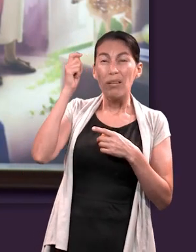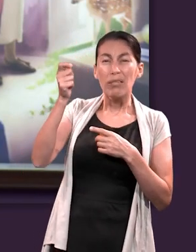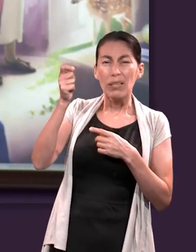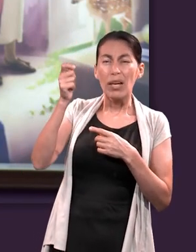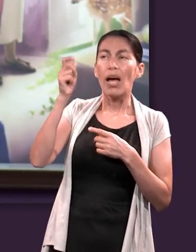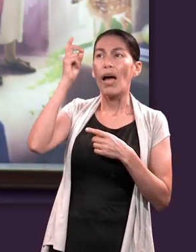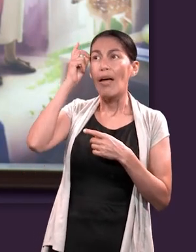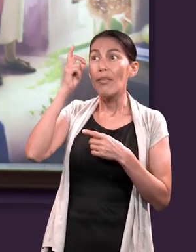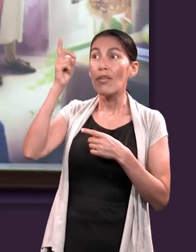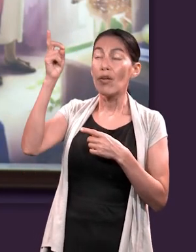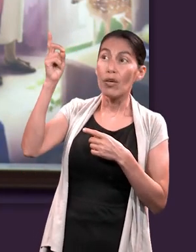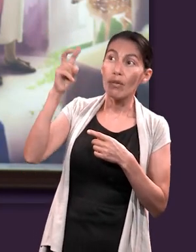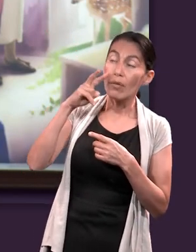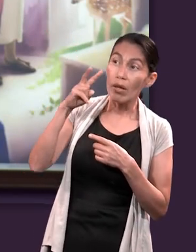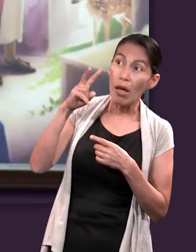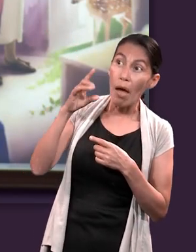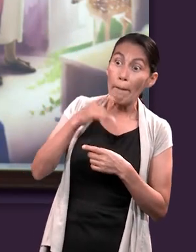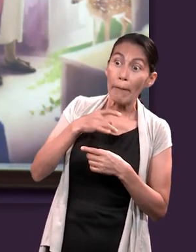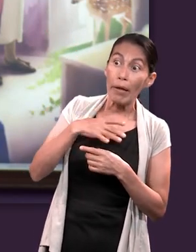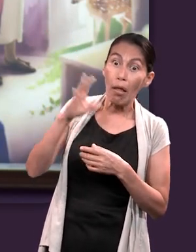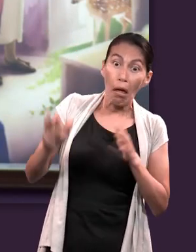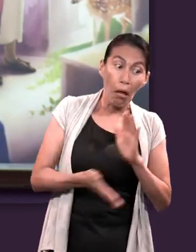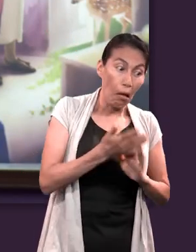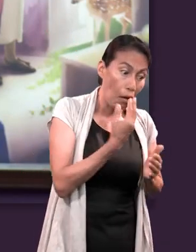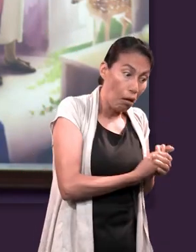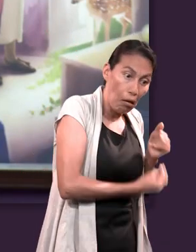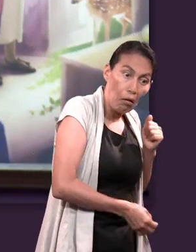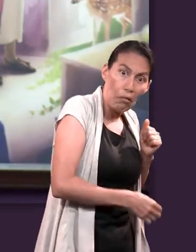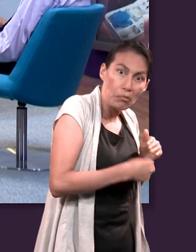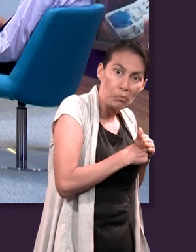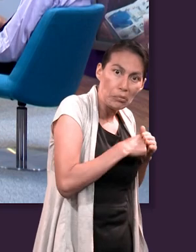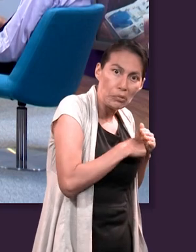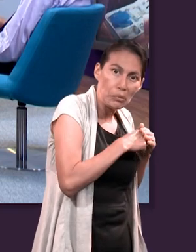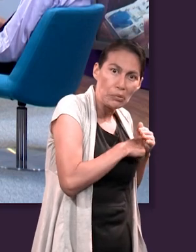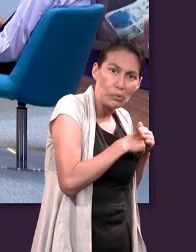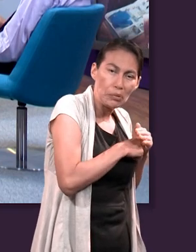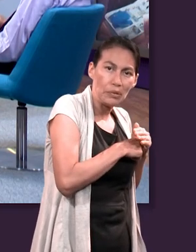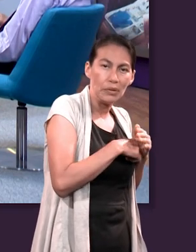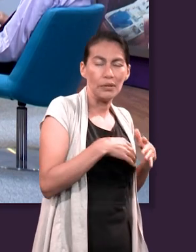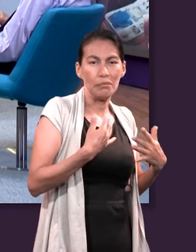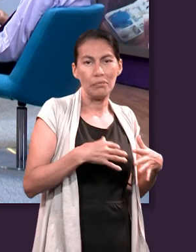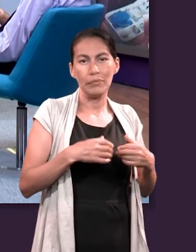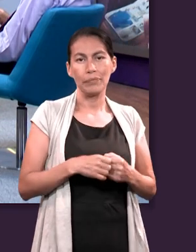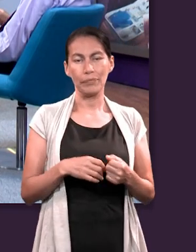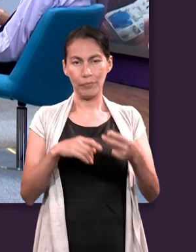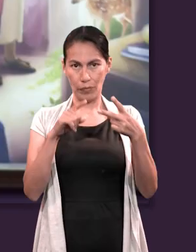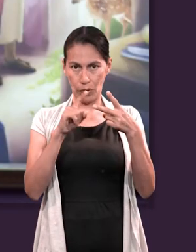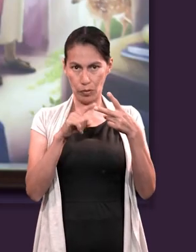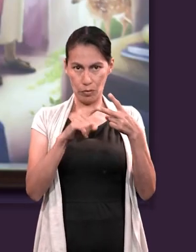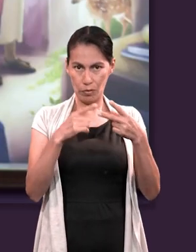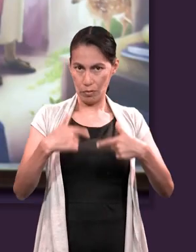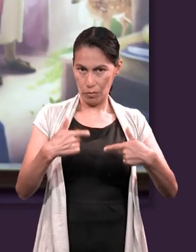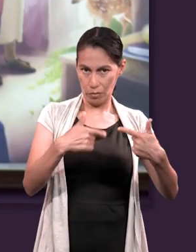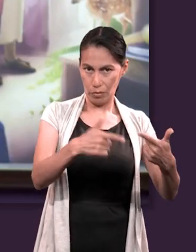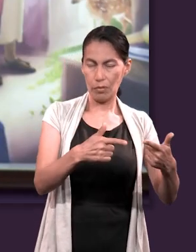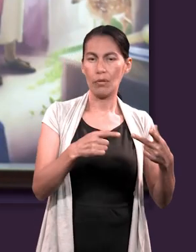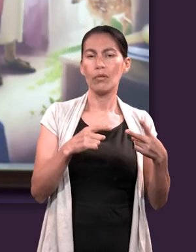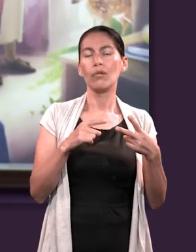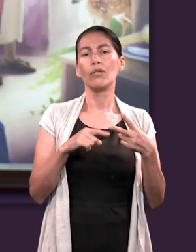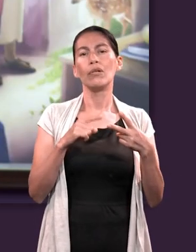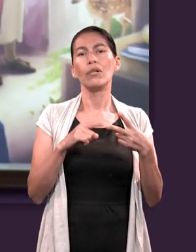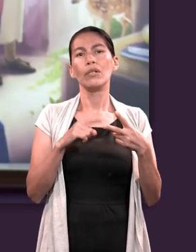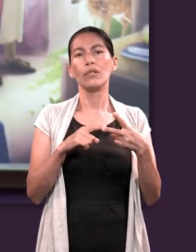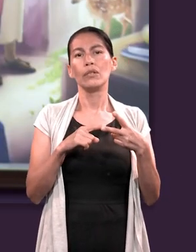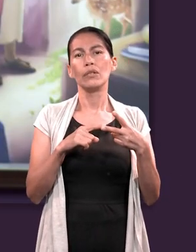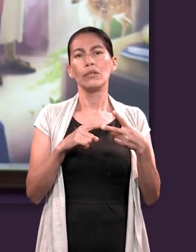que significa teofobia. ¿Y qué hicieron? Fueron y se escondieron. La segunda consecuencia nos las